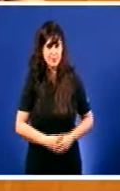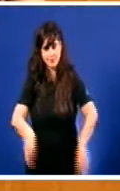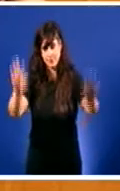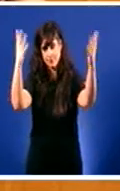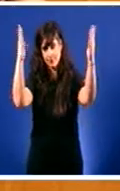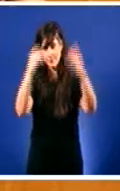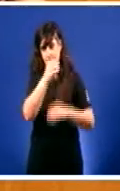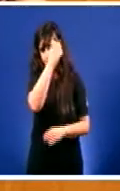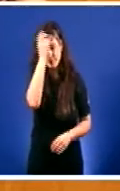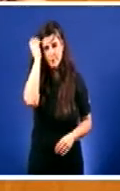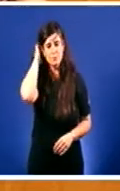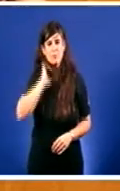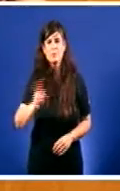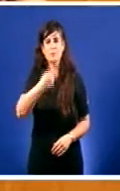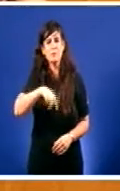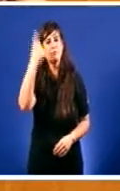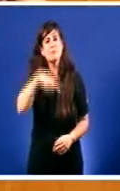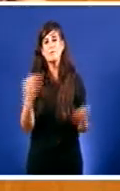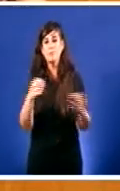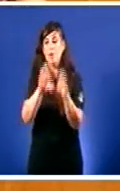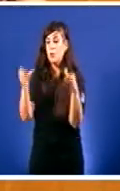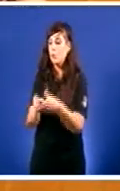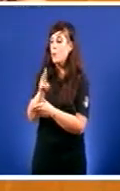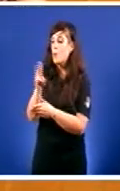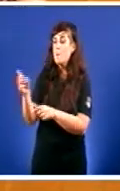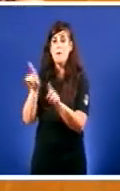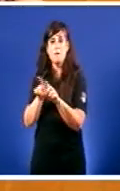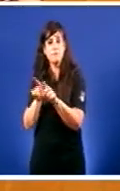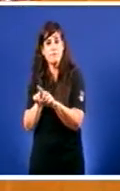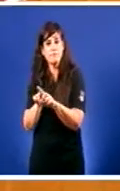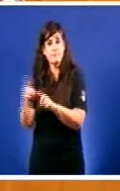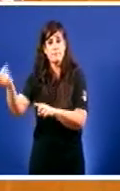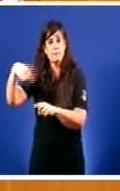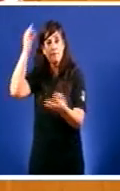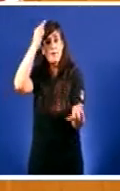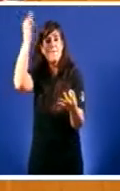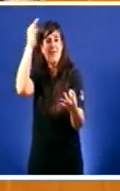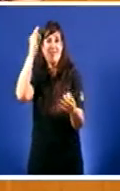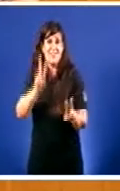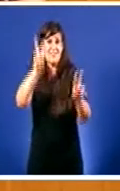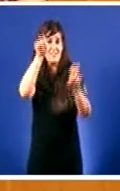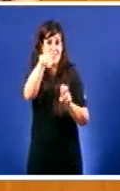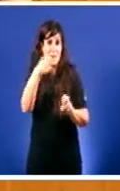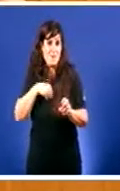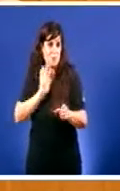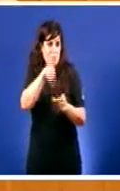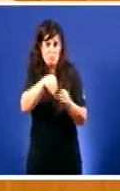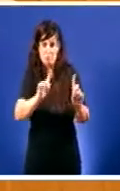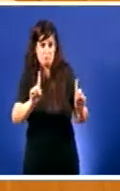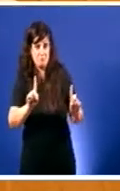Sabemos que o Partido Popular non está disposto a tomar medidas neste asunto Que é gravísimo